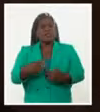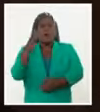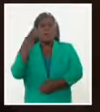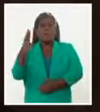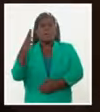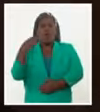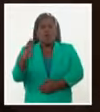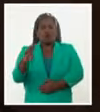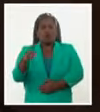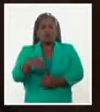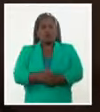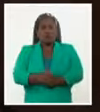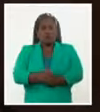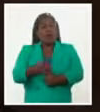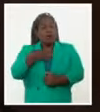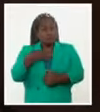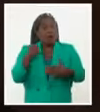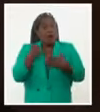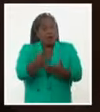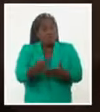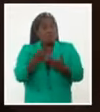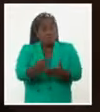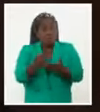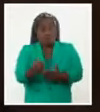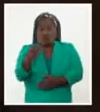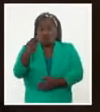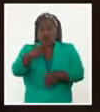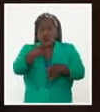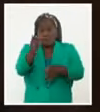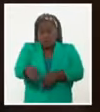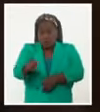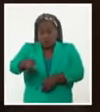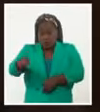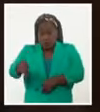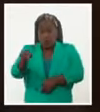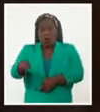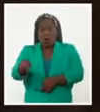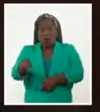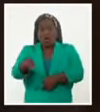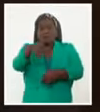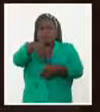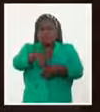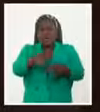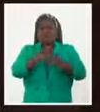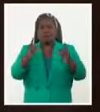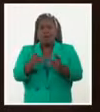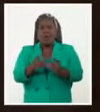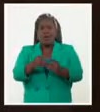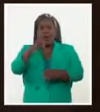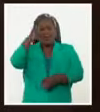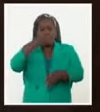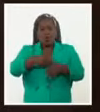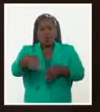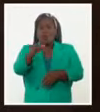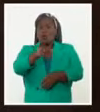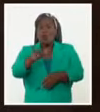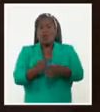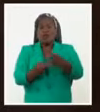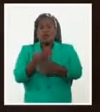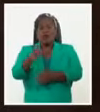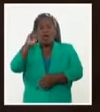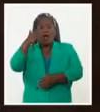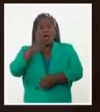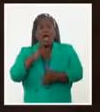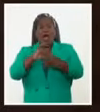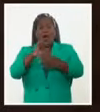contado con el apoyo de muchos, no solo de la oficina del historiador y sus técnicos y trabajadores, sino también de la Fundación Caguayo que